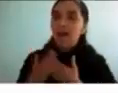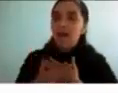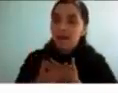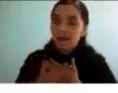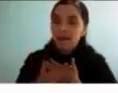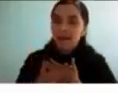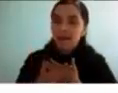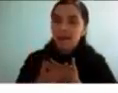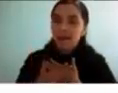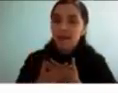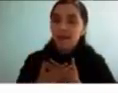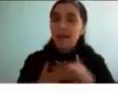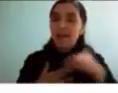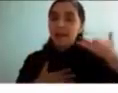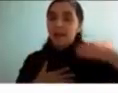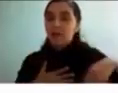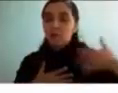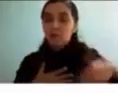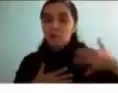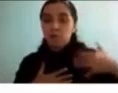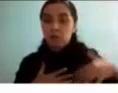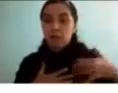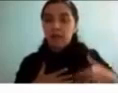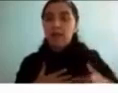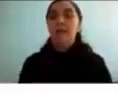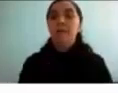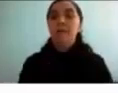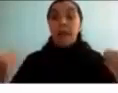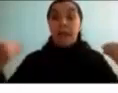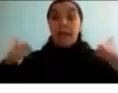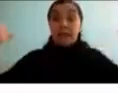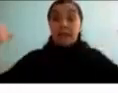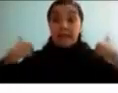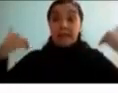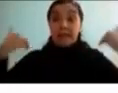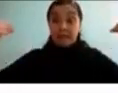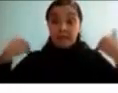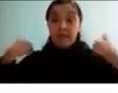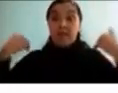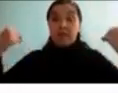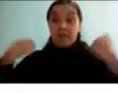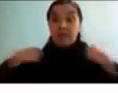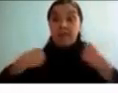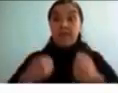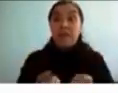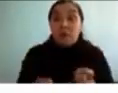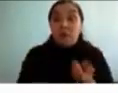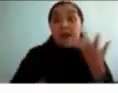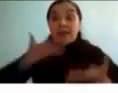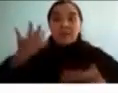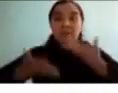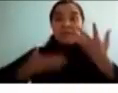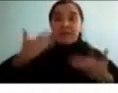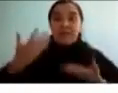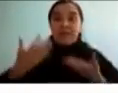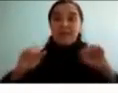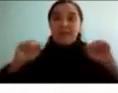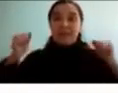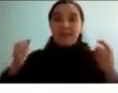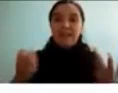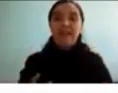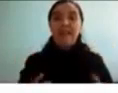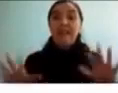muy importante en el alumnado el ejercicio físico ya que aumenta la dopamina y despierta el sistema nervioso emplear la